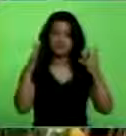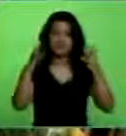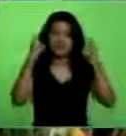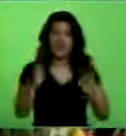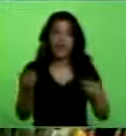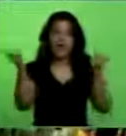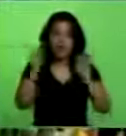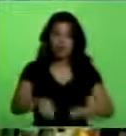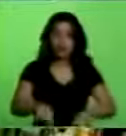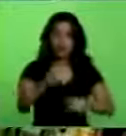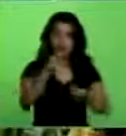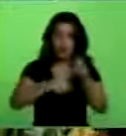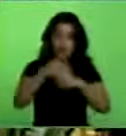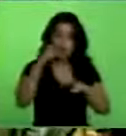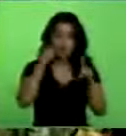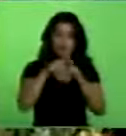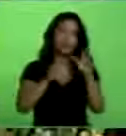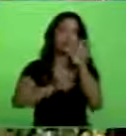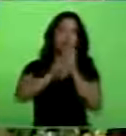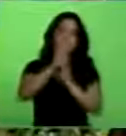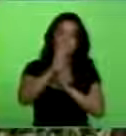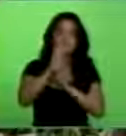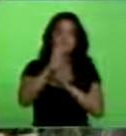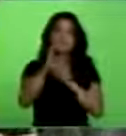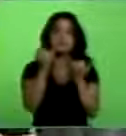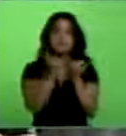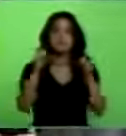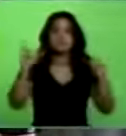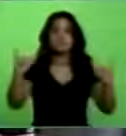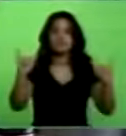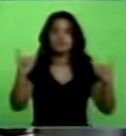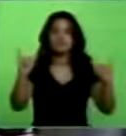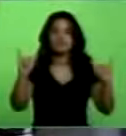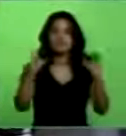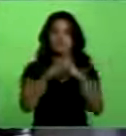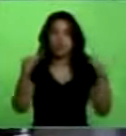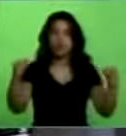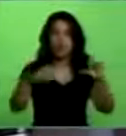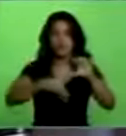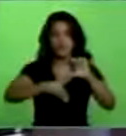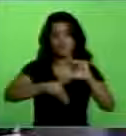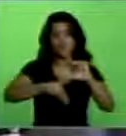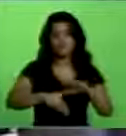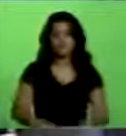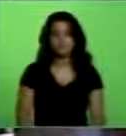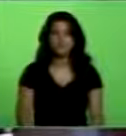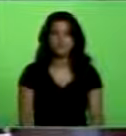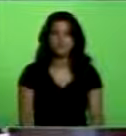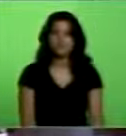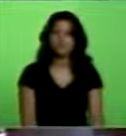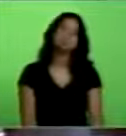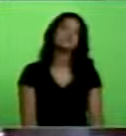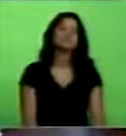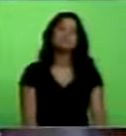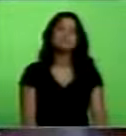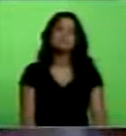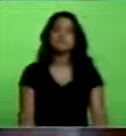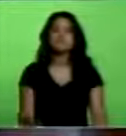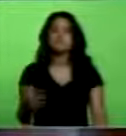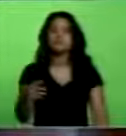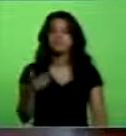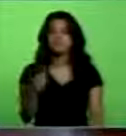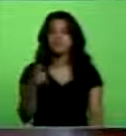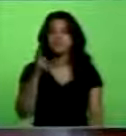Acuerdos económicos para el desarrollo de la independencia de Nuestra América. Y bueno, como dijo nuestro